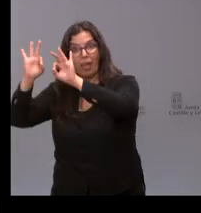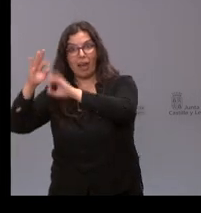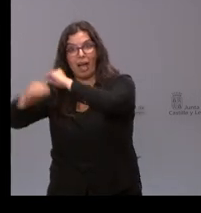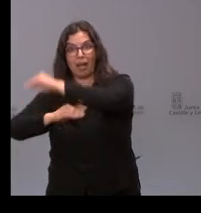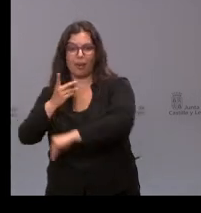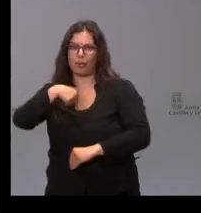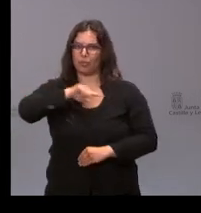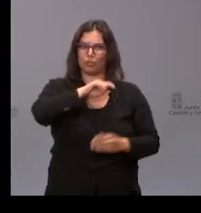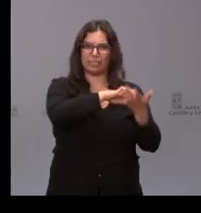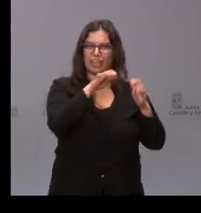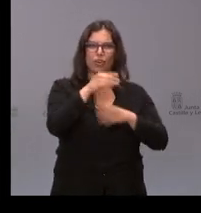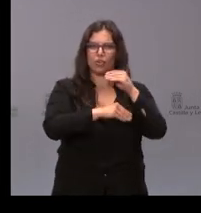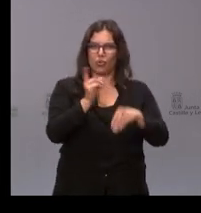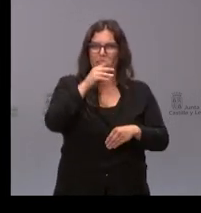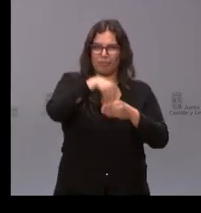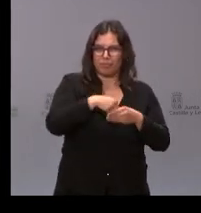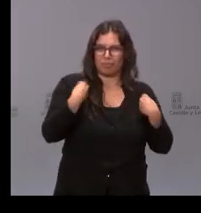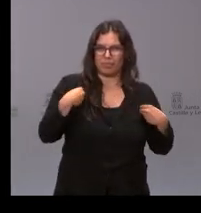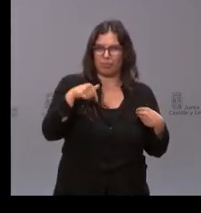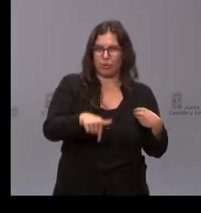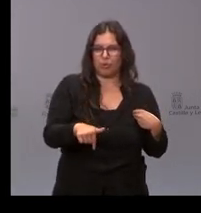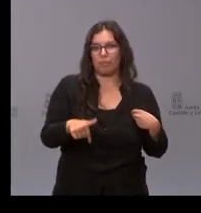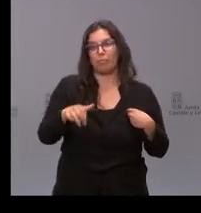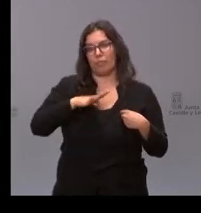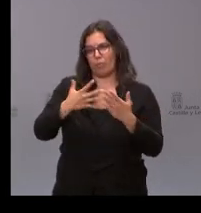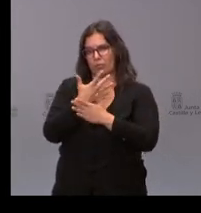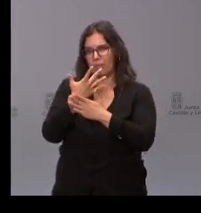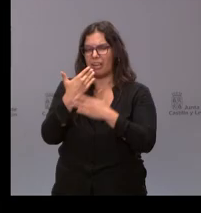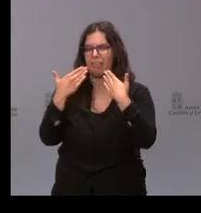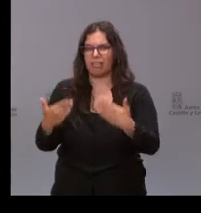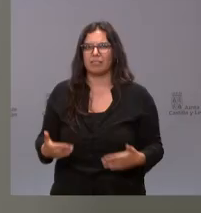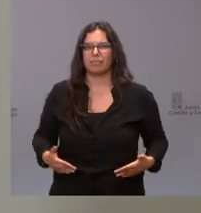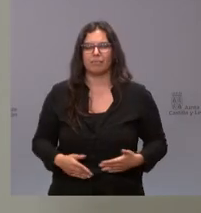León desde su propio Gobierno se ha actuado con otro criterio pero si me lo puede explicar muchas gracias